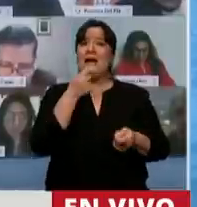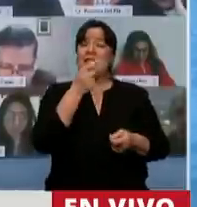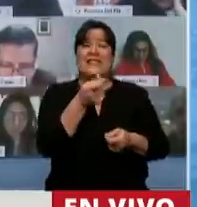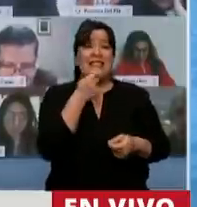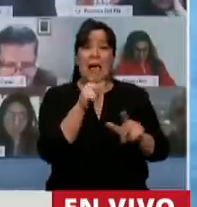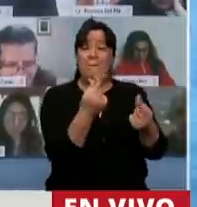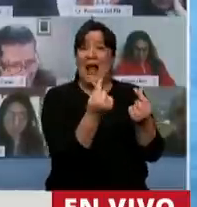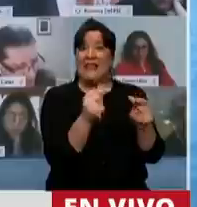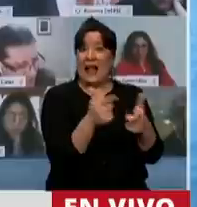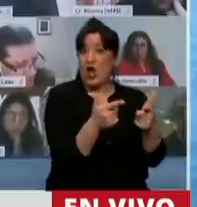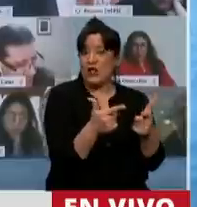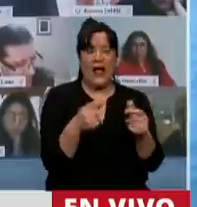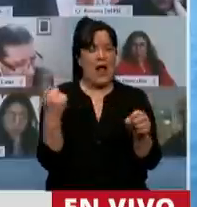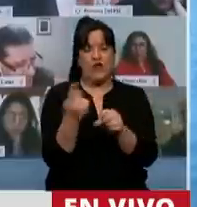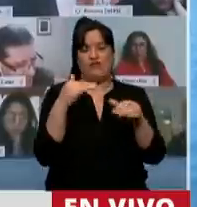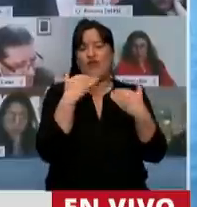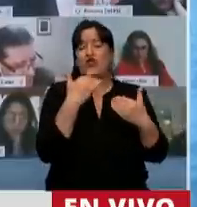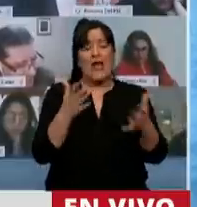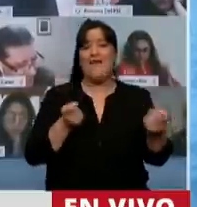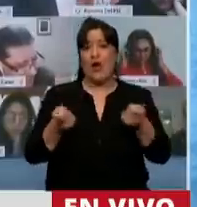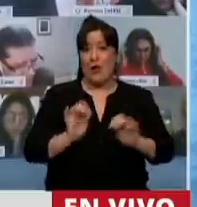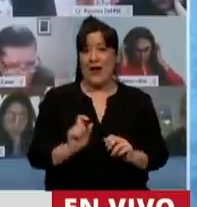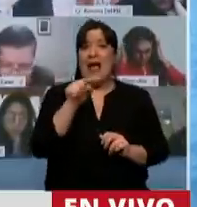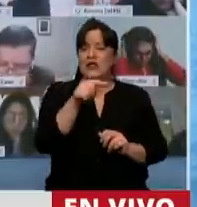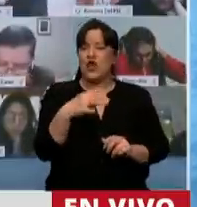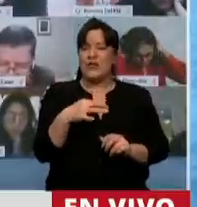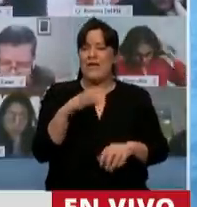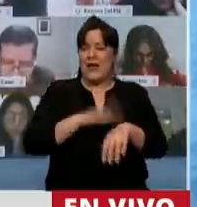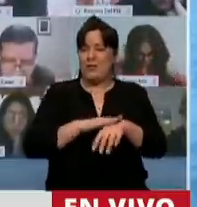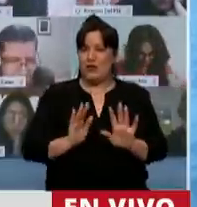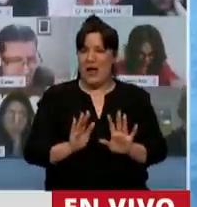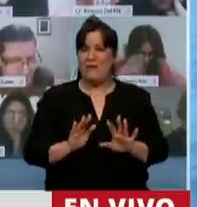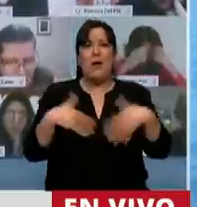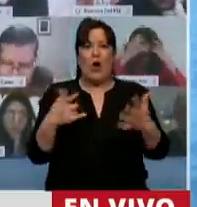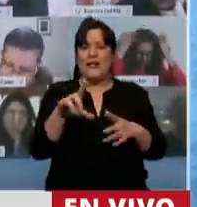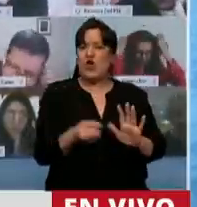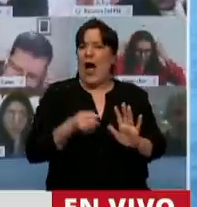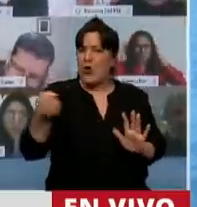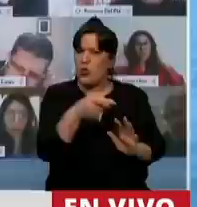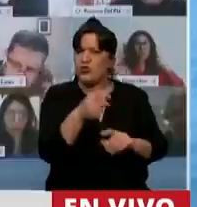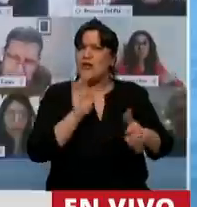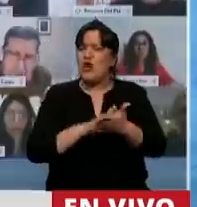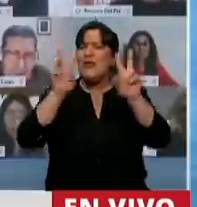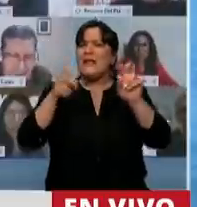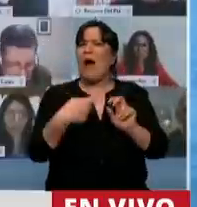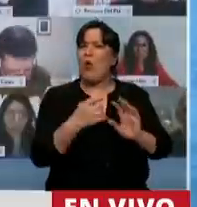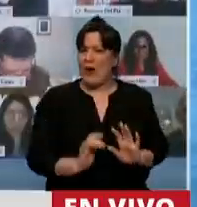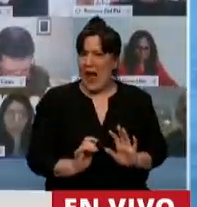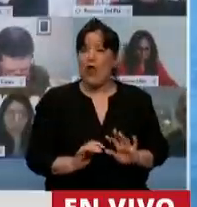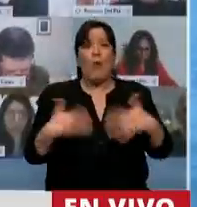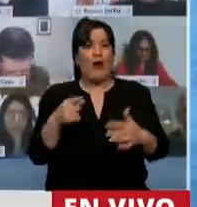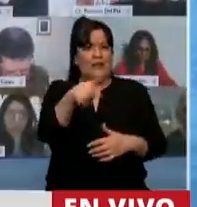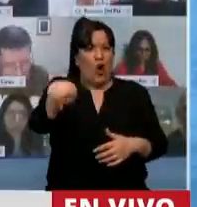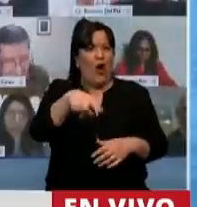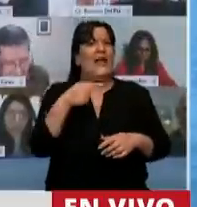y sin discrecionalidad. Esto es lo que tienen que asumir. Por eso hicieron el ajuste con los jubilados. Por eso